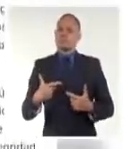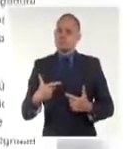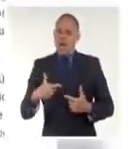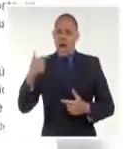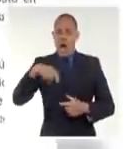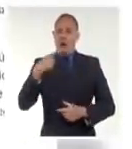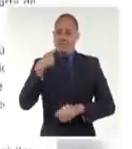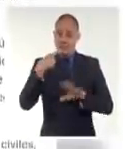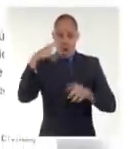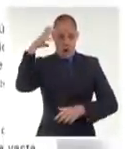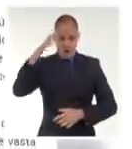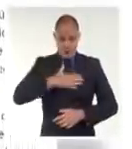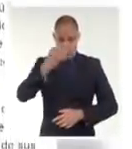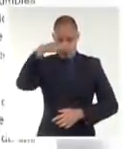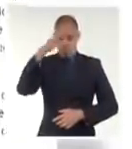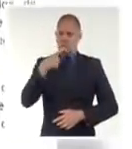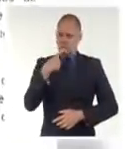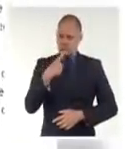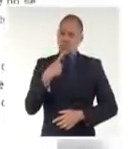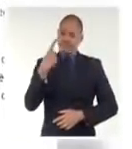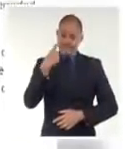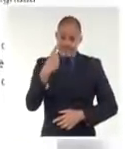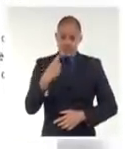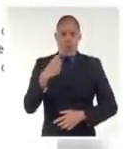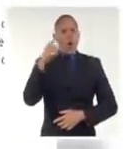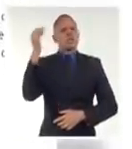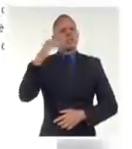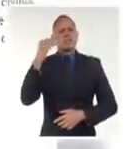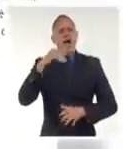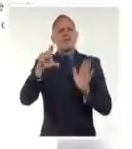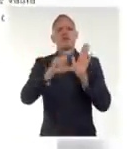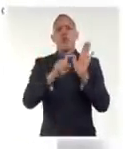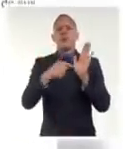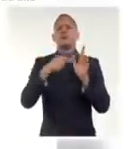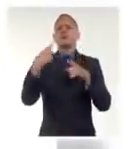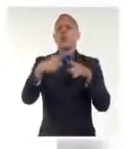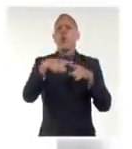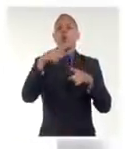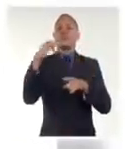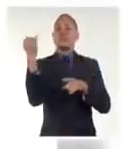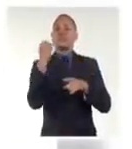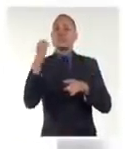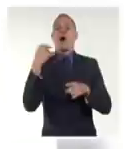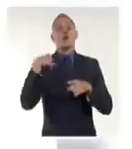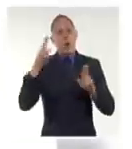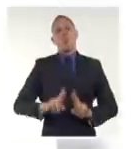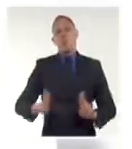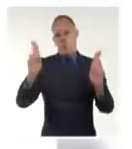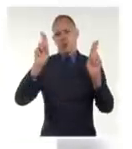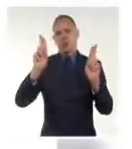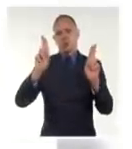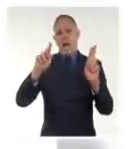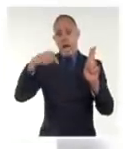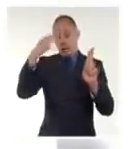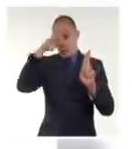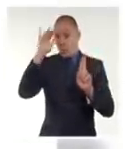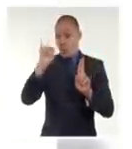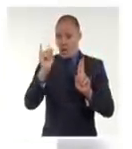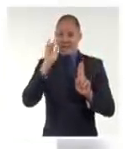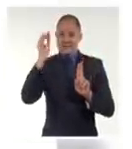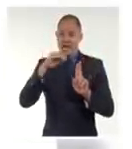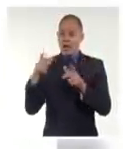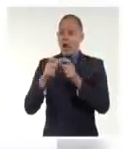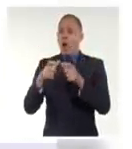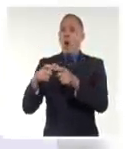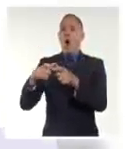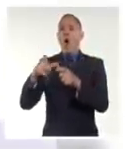Cuba es un país defensor del derecho internacional y comprometido con la Carta de las Naciones Unidas que siempre